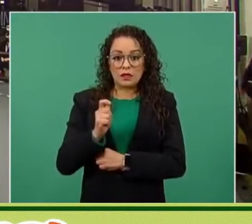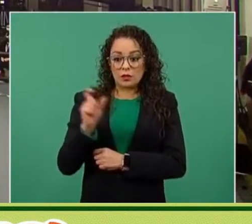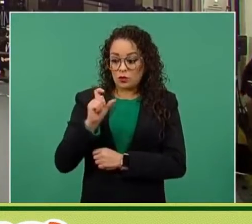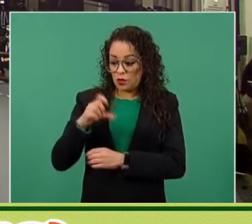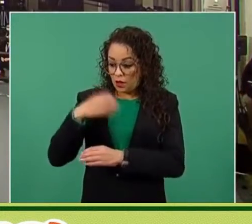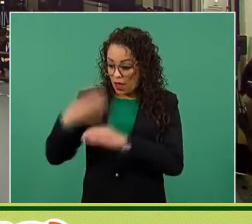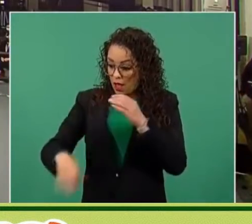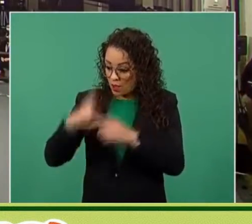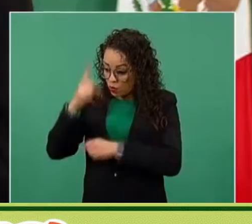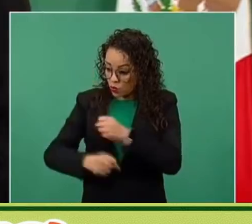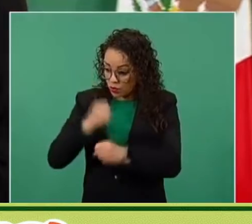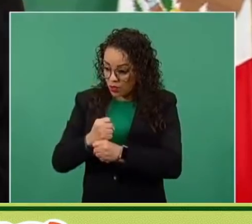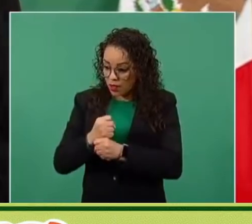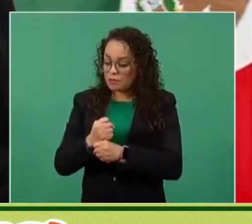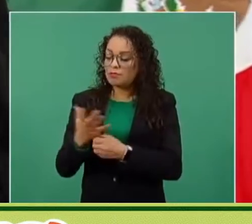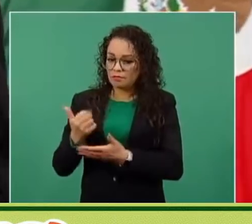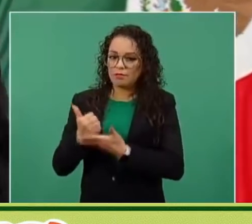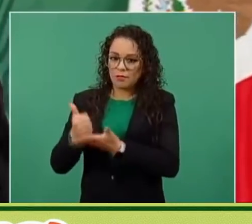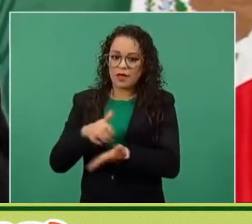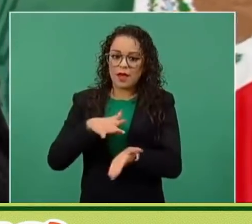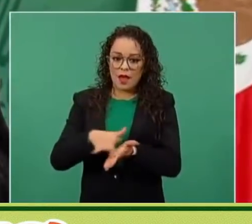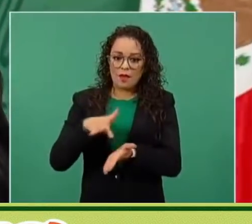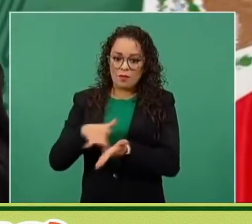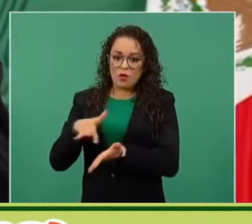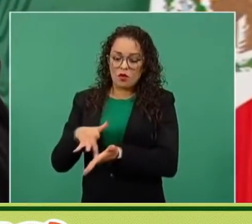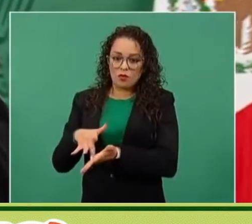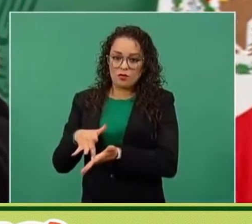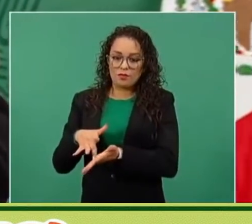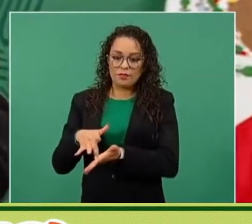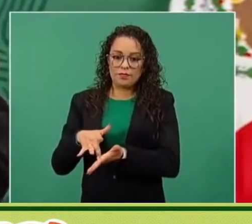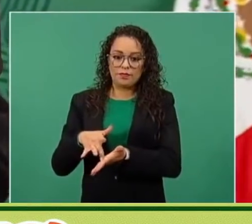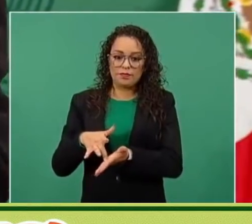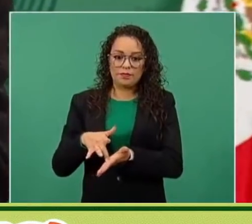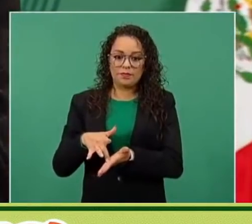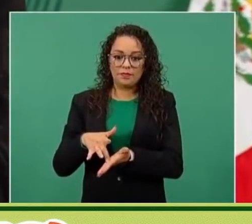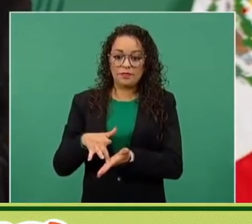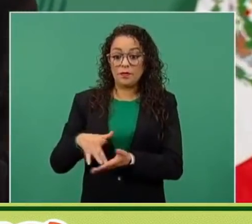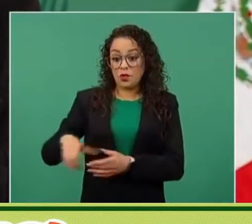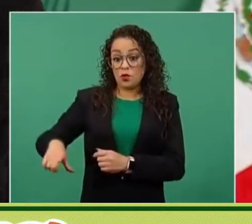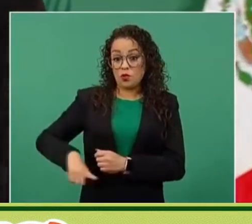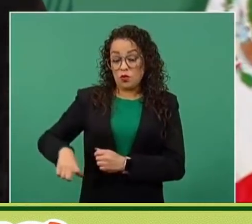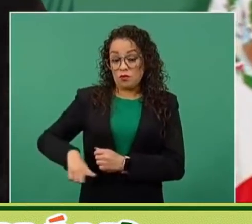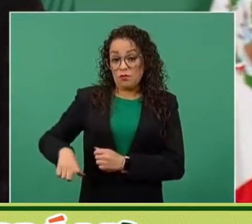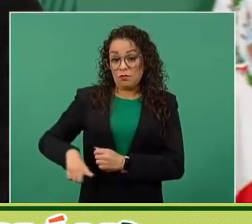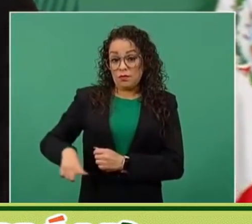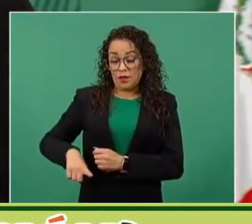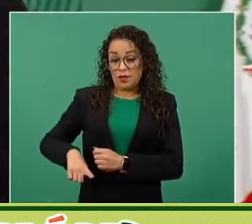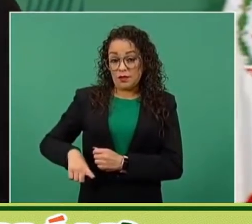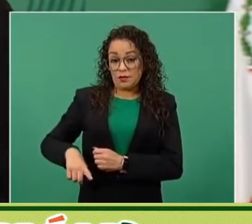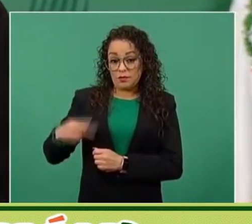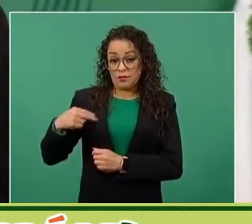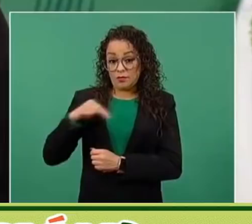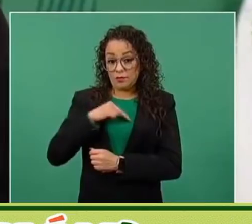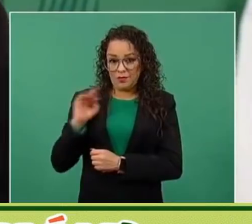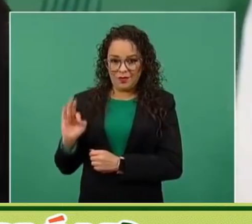La federación ha estado ayudando, sobre todo para el